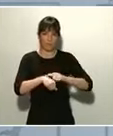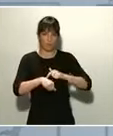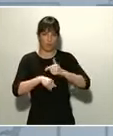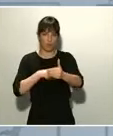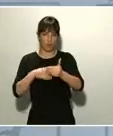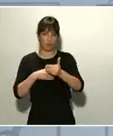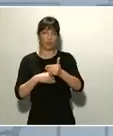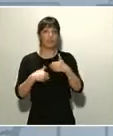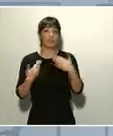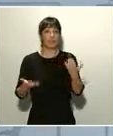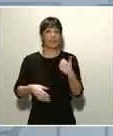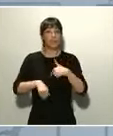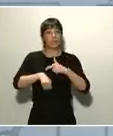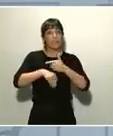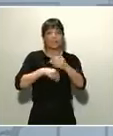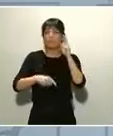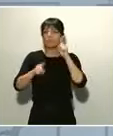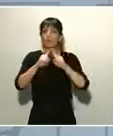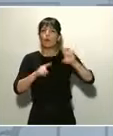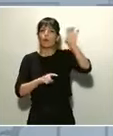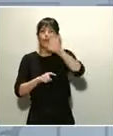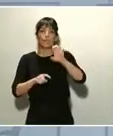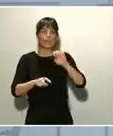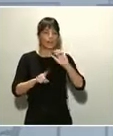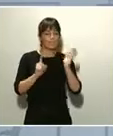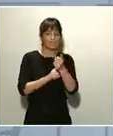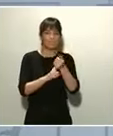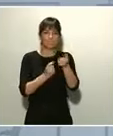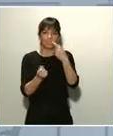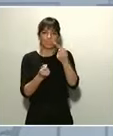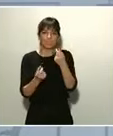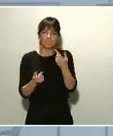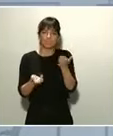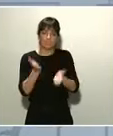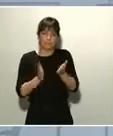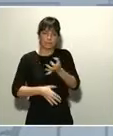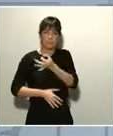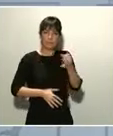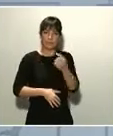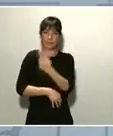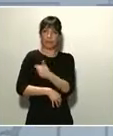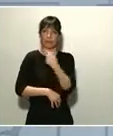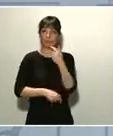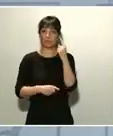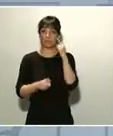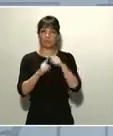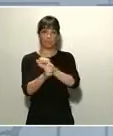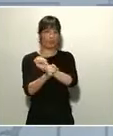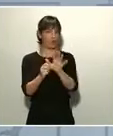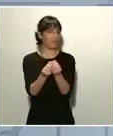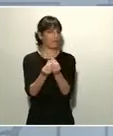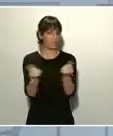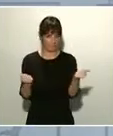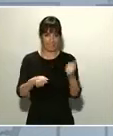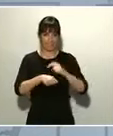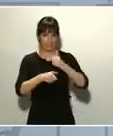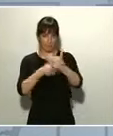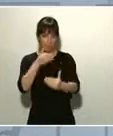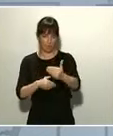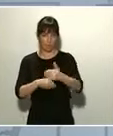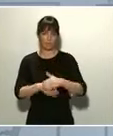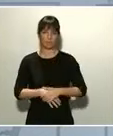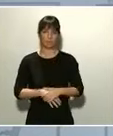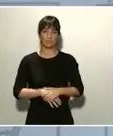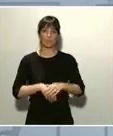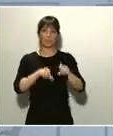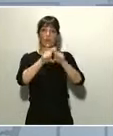encuentre tratamientos eficaces y desarrolle vacunas que eliminen el virus. Esta estrategia marcada por la Organización Mundial de la